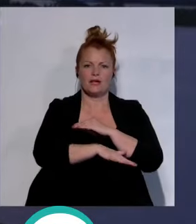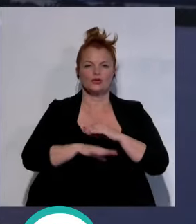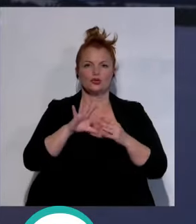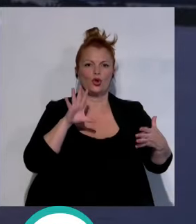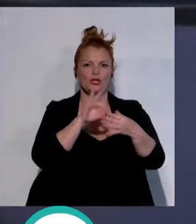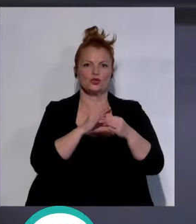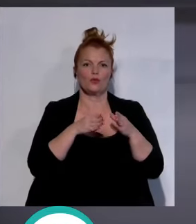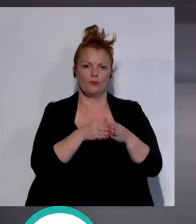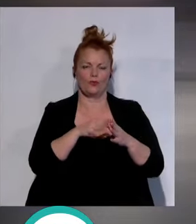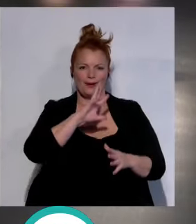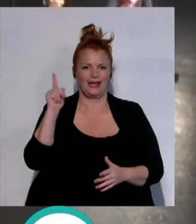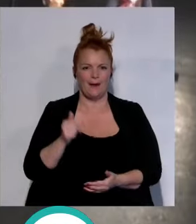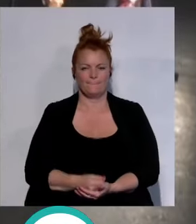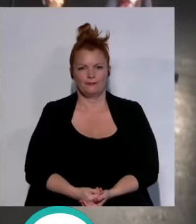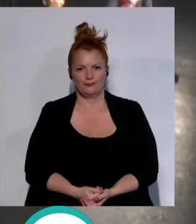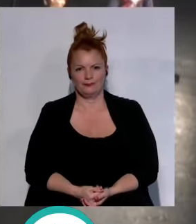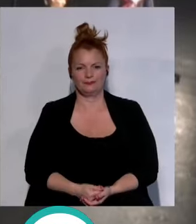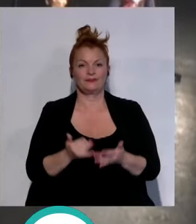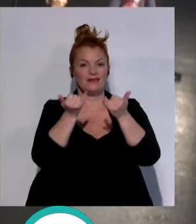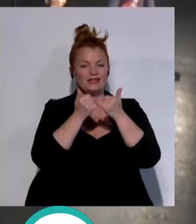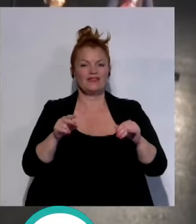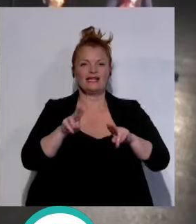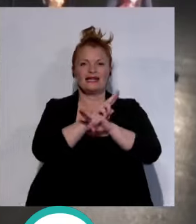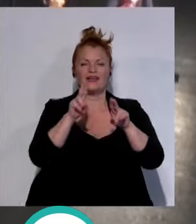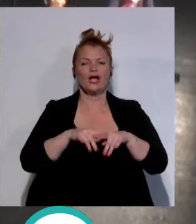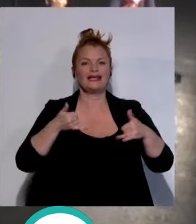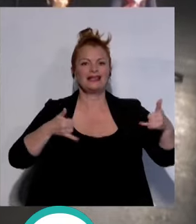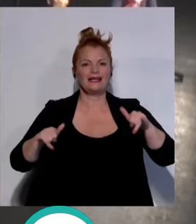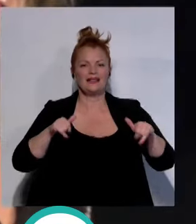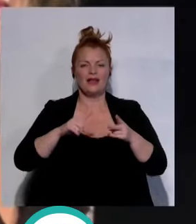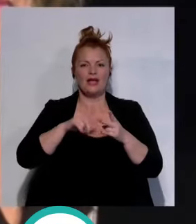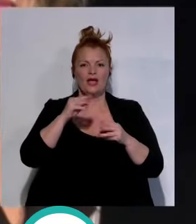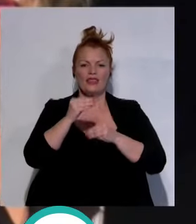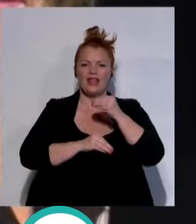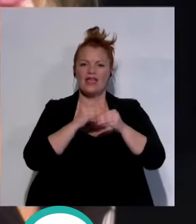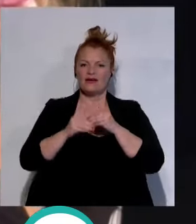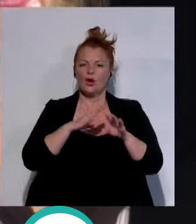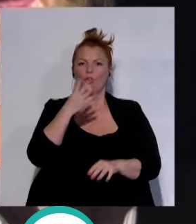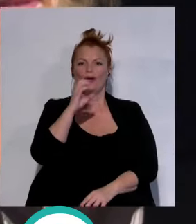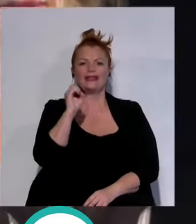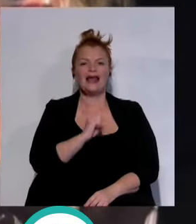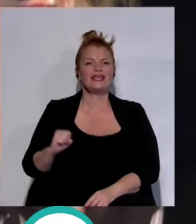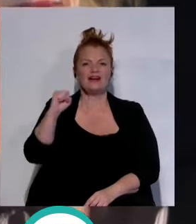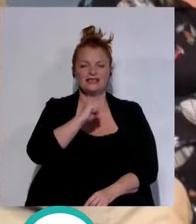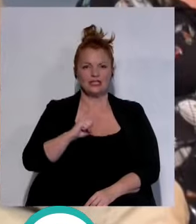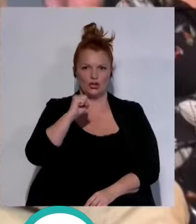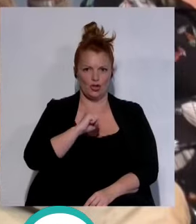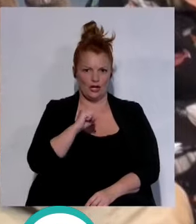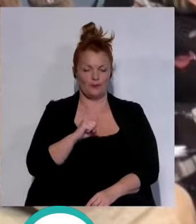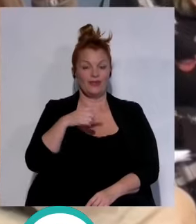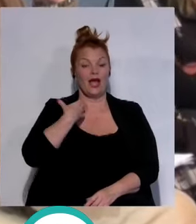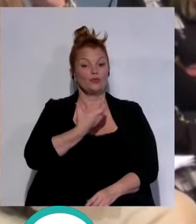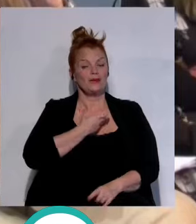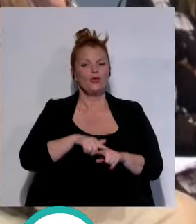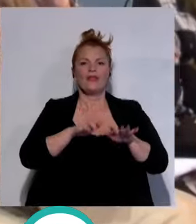América el festival internacional del títere celebra en esta edición su 40 aniversario por ello el ayuntamiento de